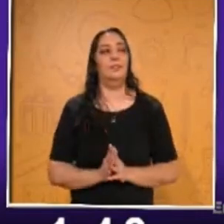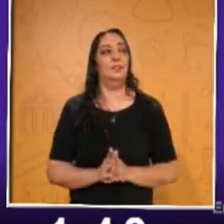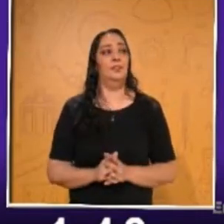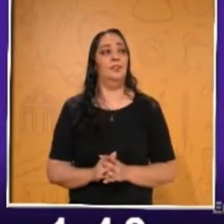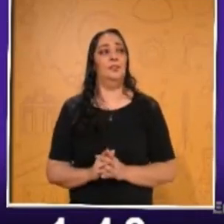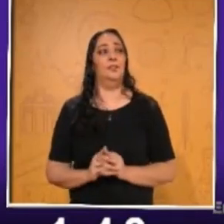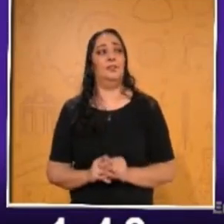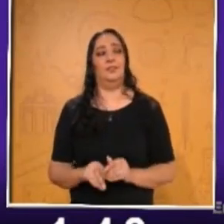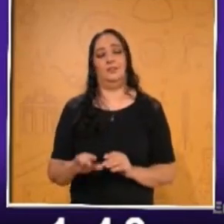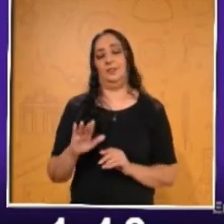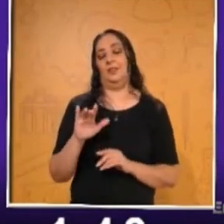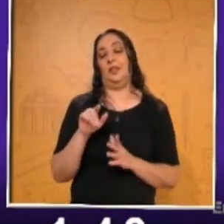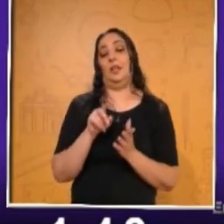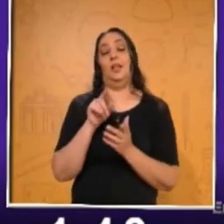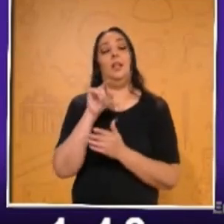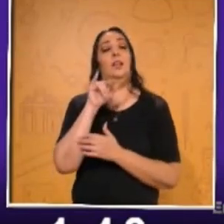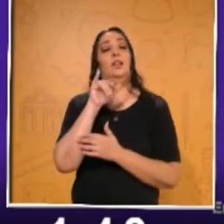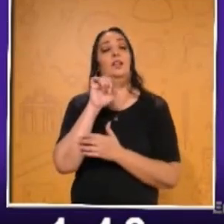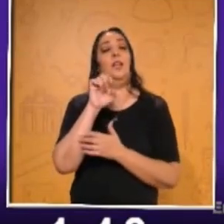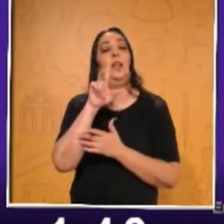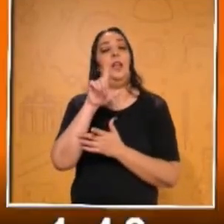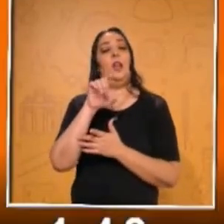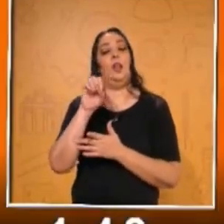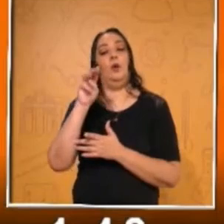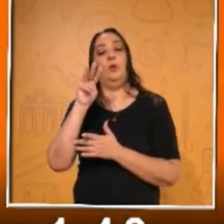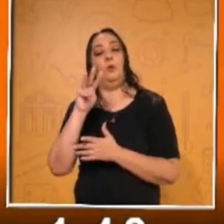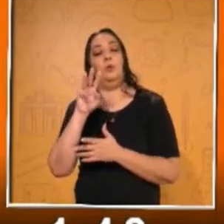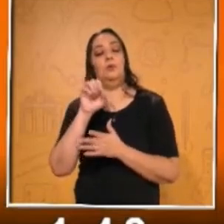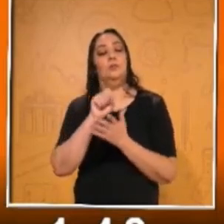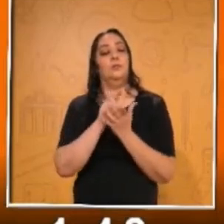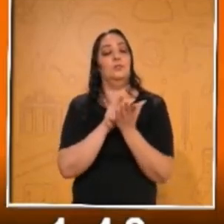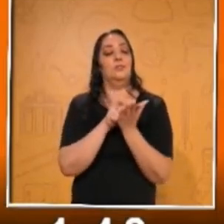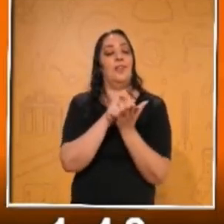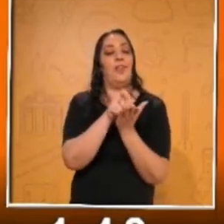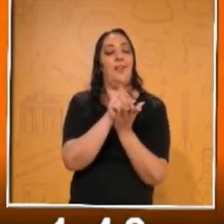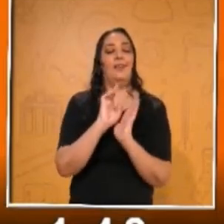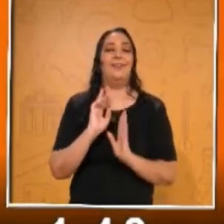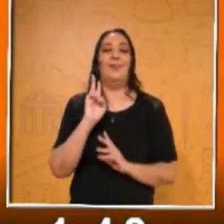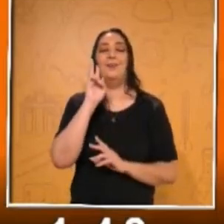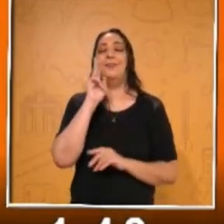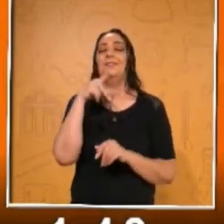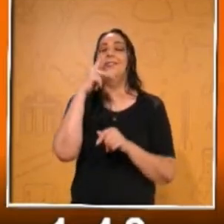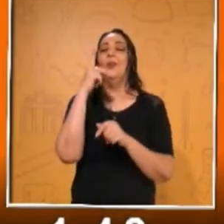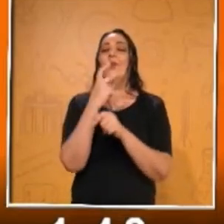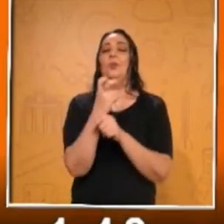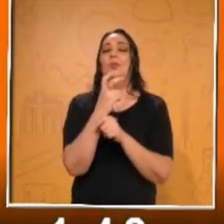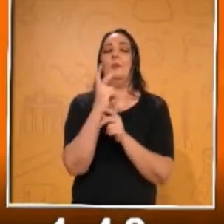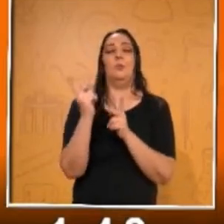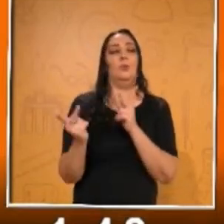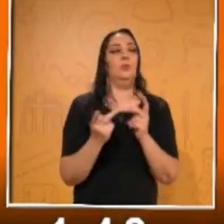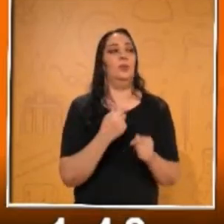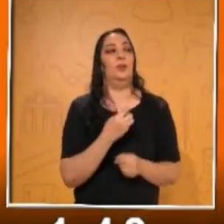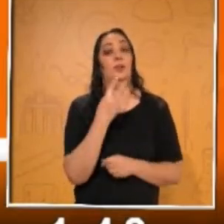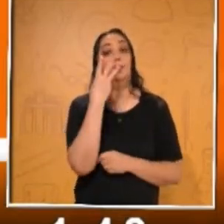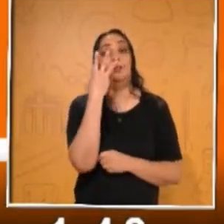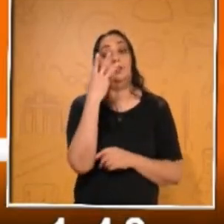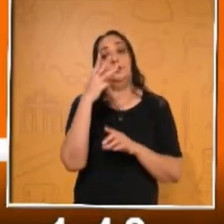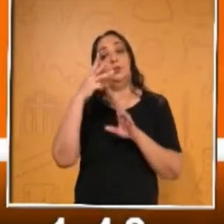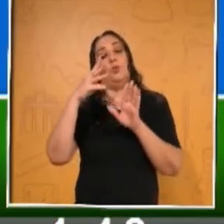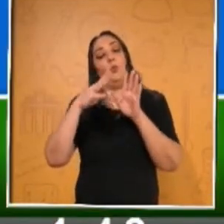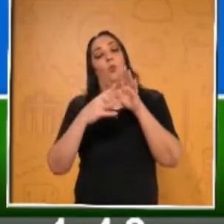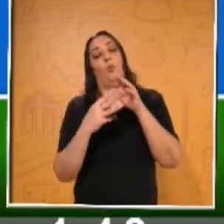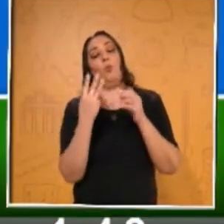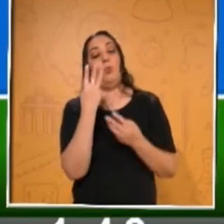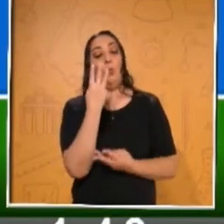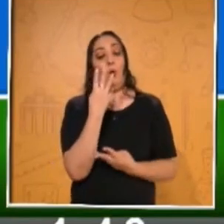la... Caracol amarillo. Caracol amarillo viene siendo, claro que sí. Muy bien, vamos con la que sigue, maestra Judith. La siguiente, ¿cuál es el resultado de tres cuartos más un